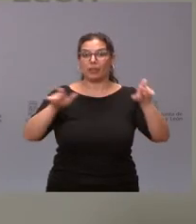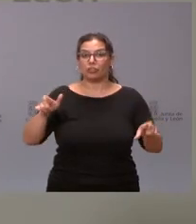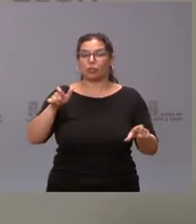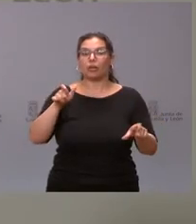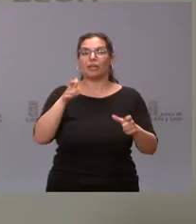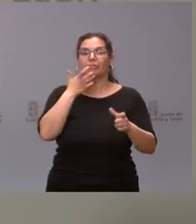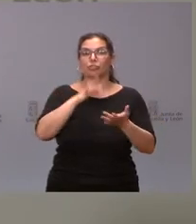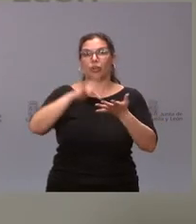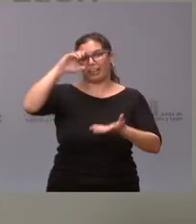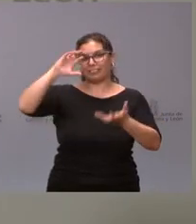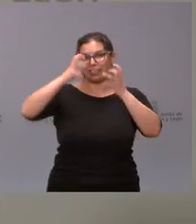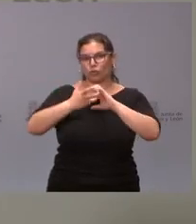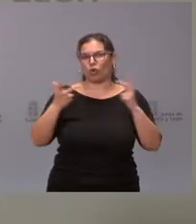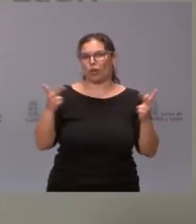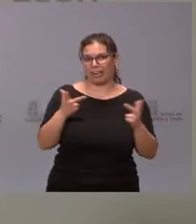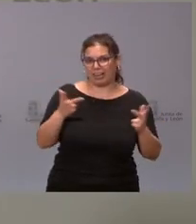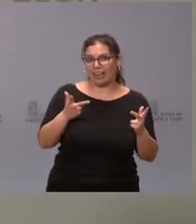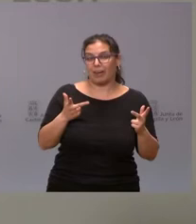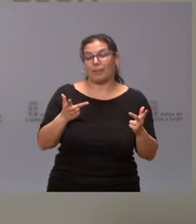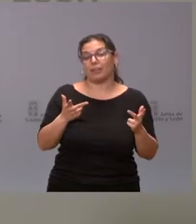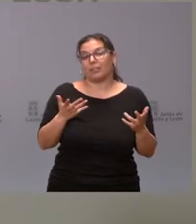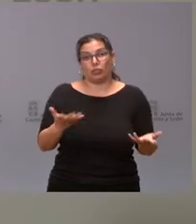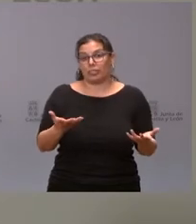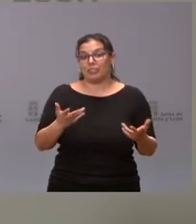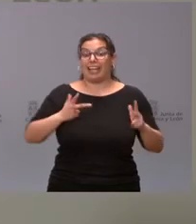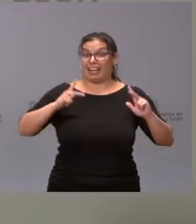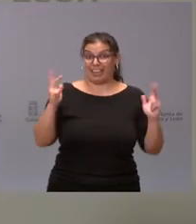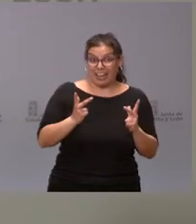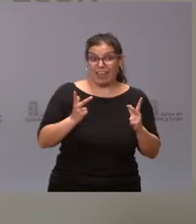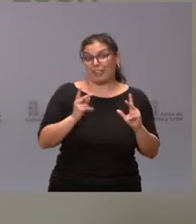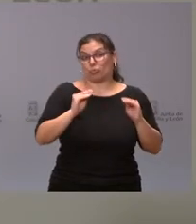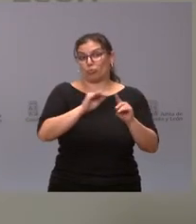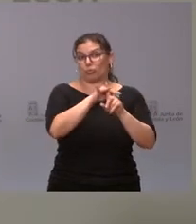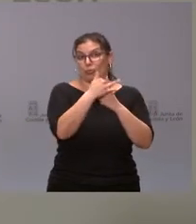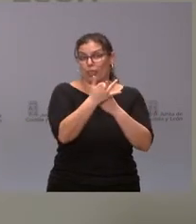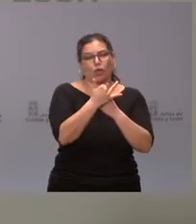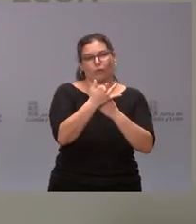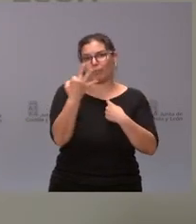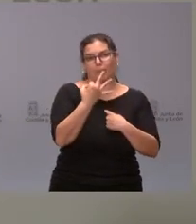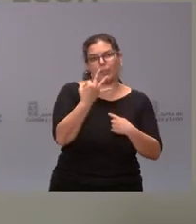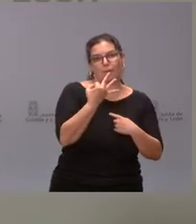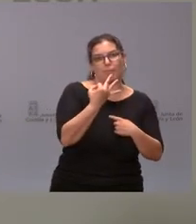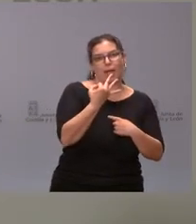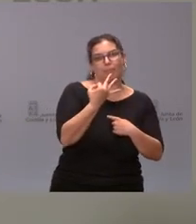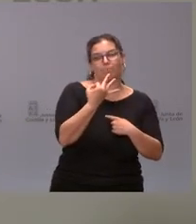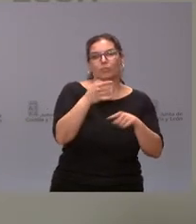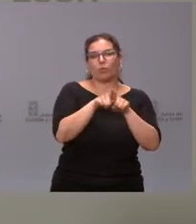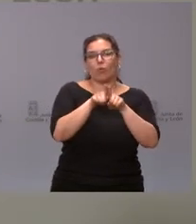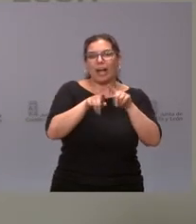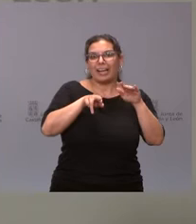trastorno mental grave que por la severidad de su situación clínica precisen de recursos